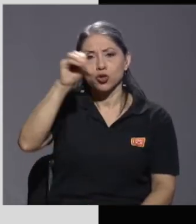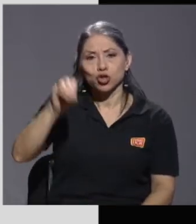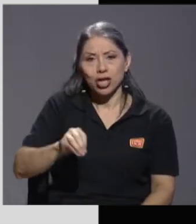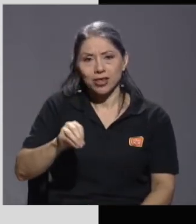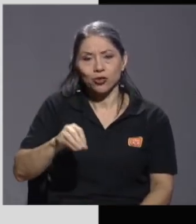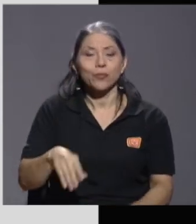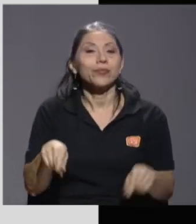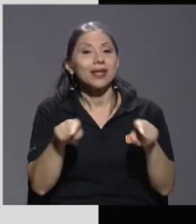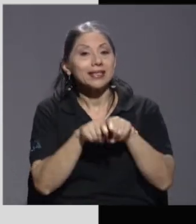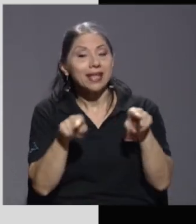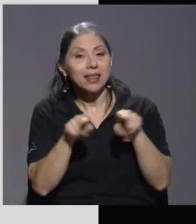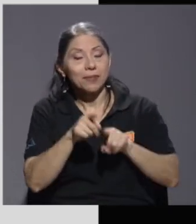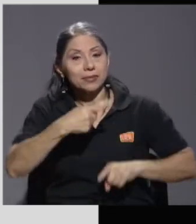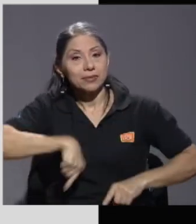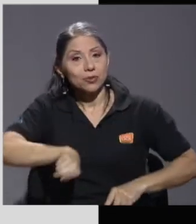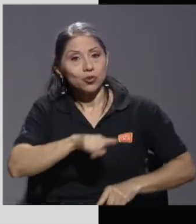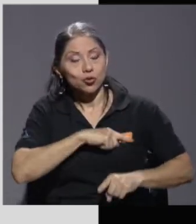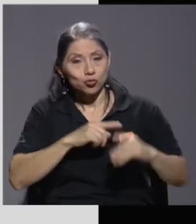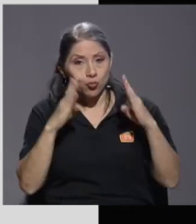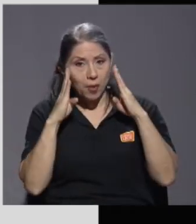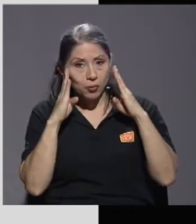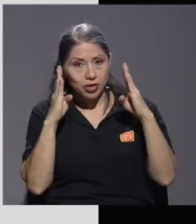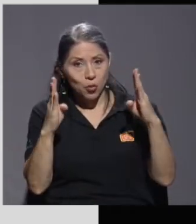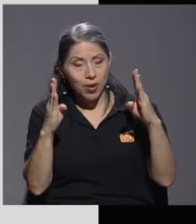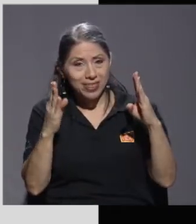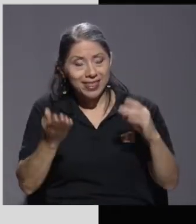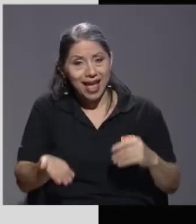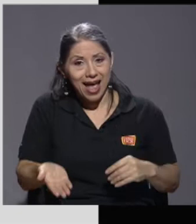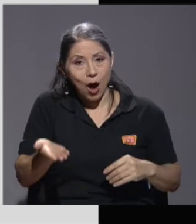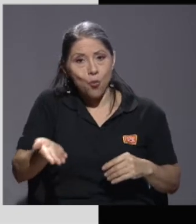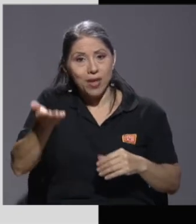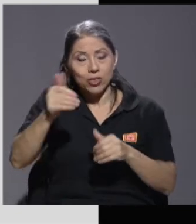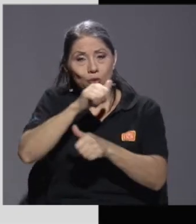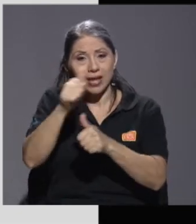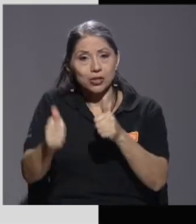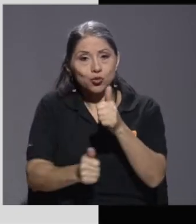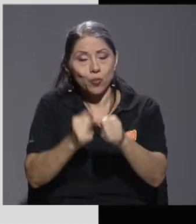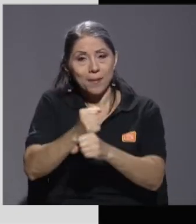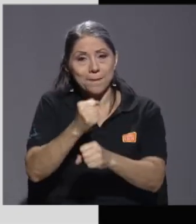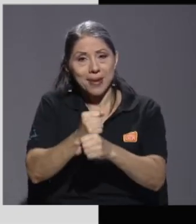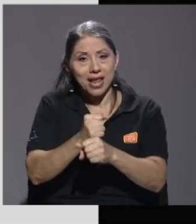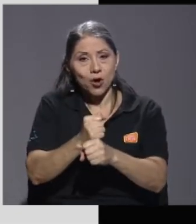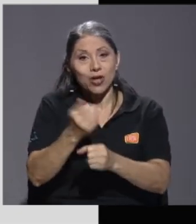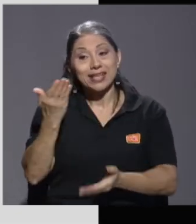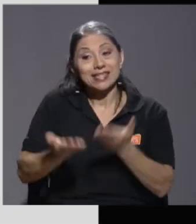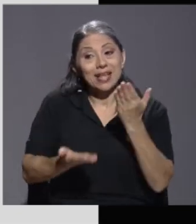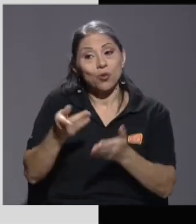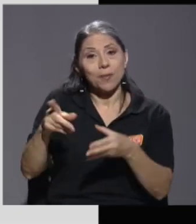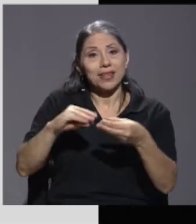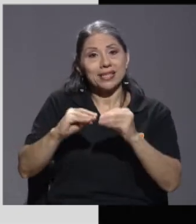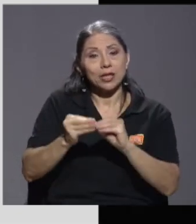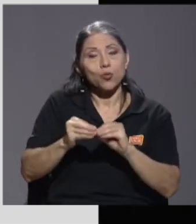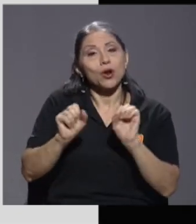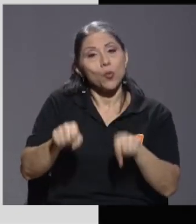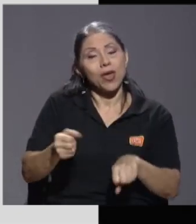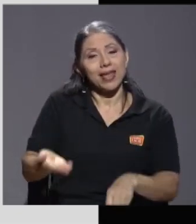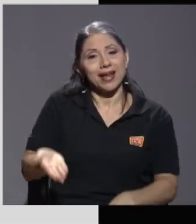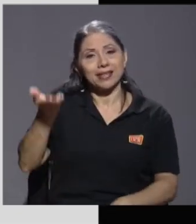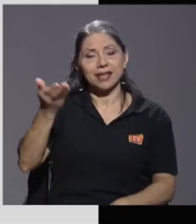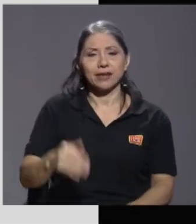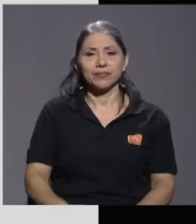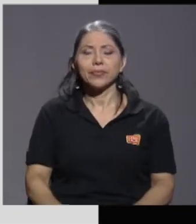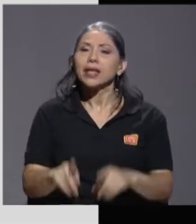cuenta, además, la parte del aumento en el subempleo, seguramente este número puede crecer. Sin embargo,